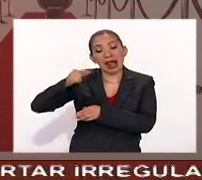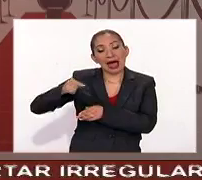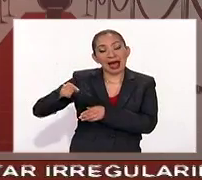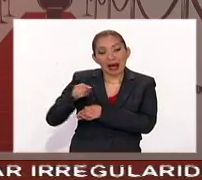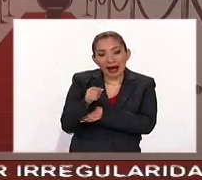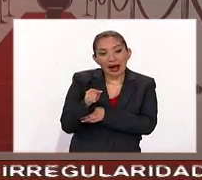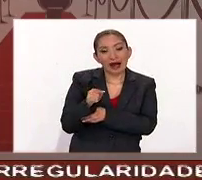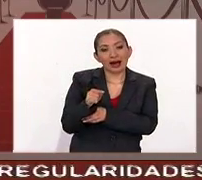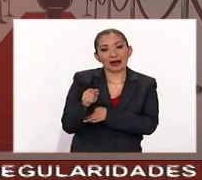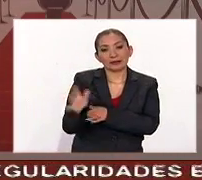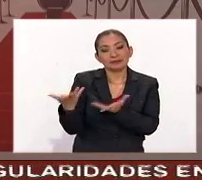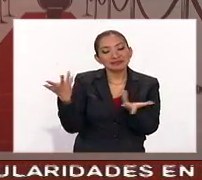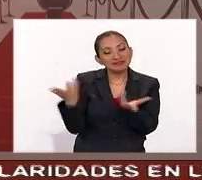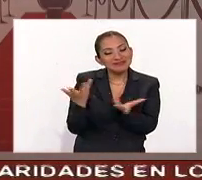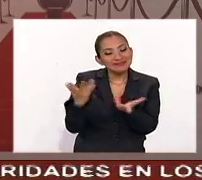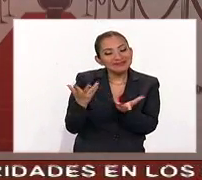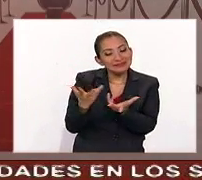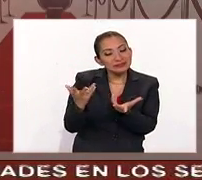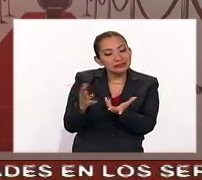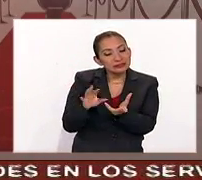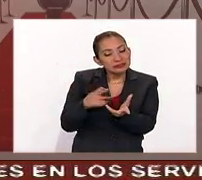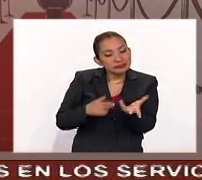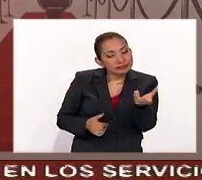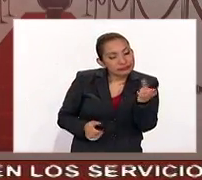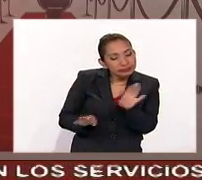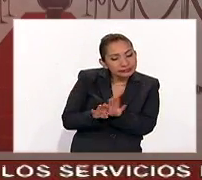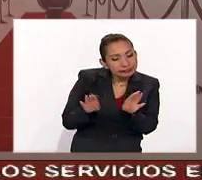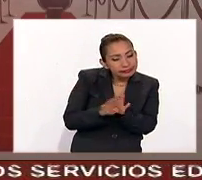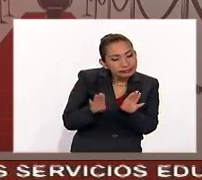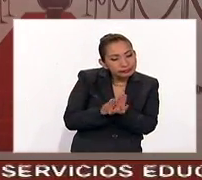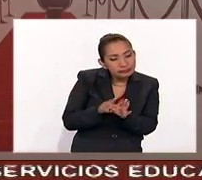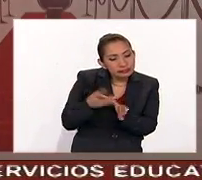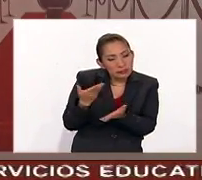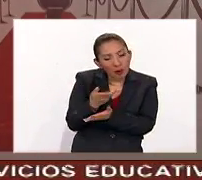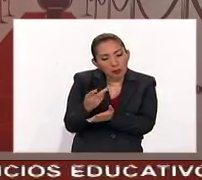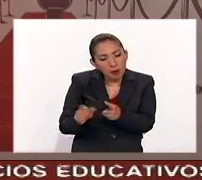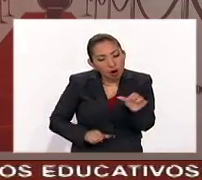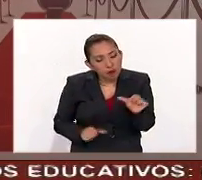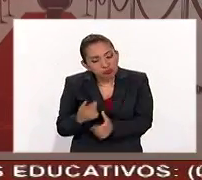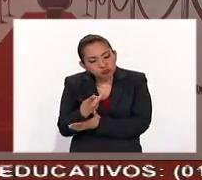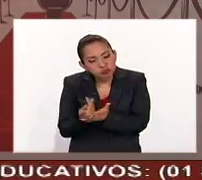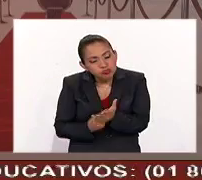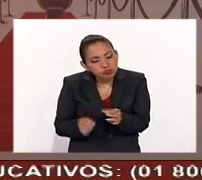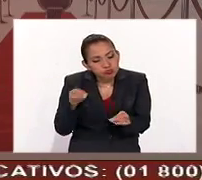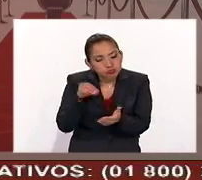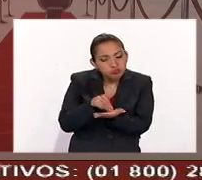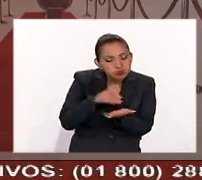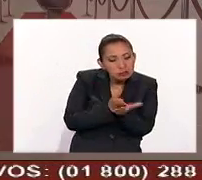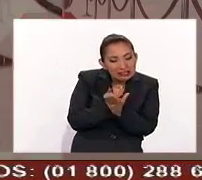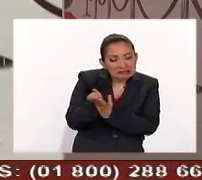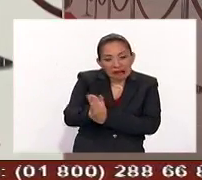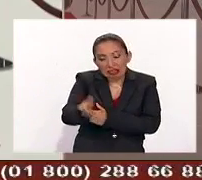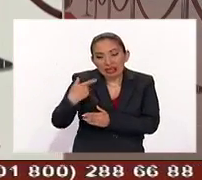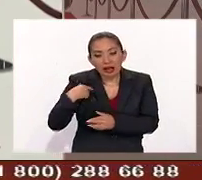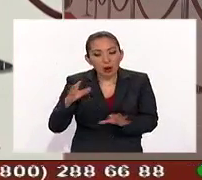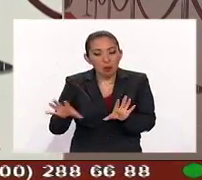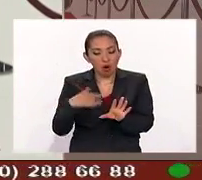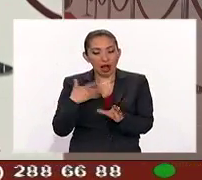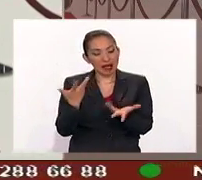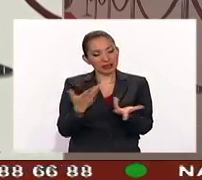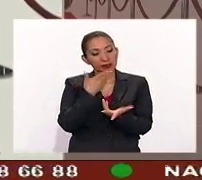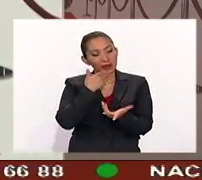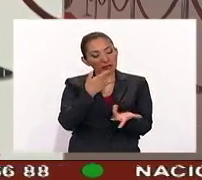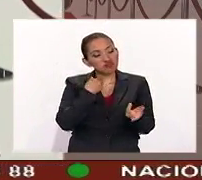para formar una estrategia de cómo hacer las operaciones inmobiliarias de una forma segura y